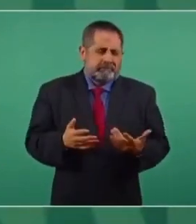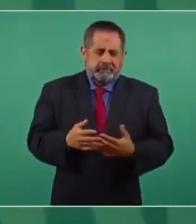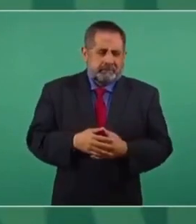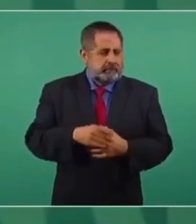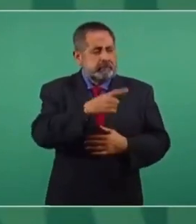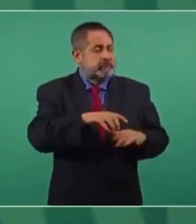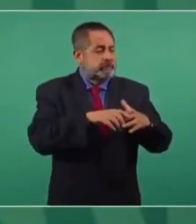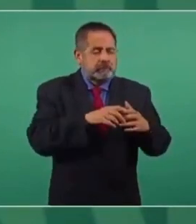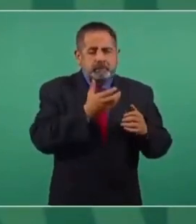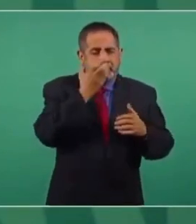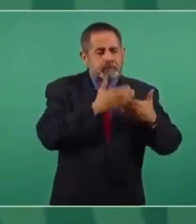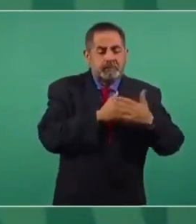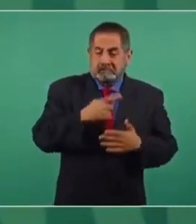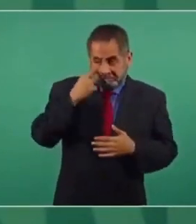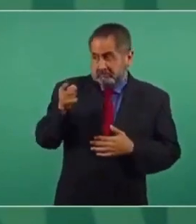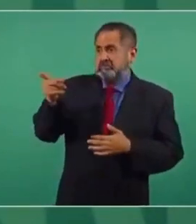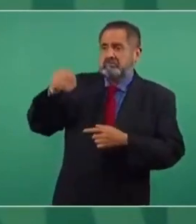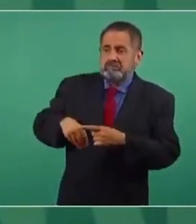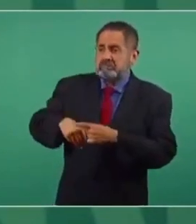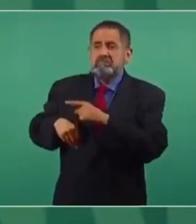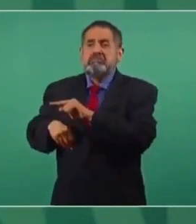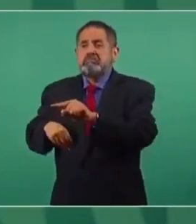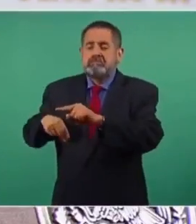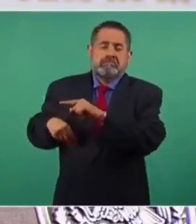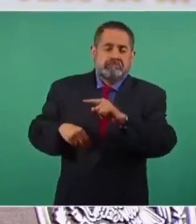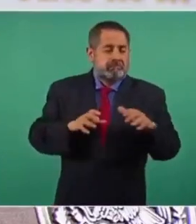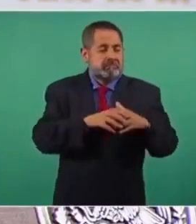los conservadores y sus voceros,